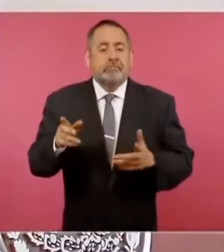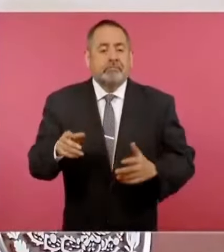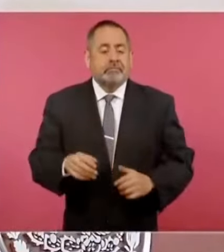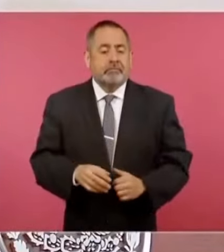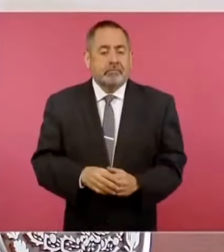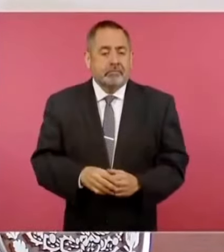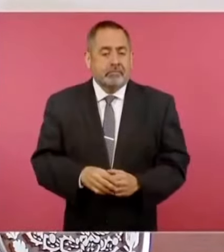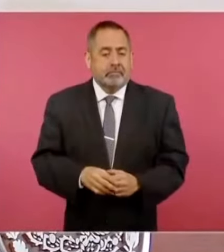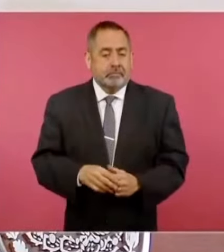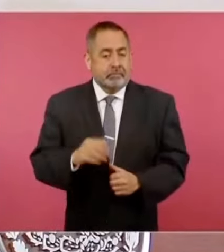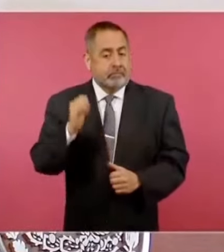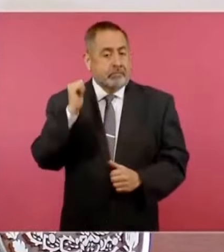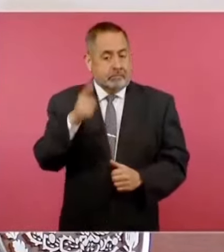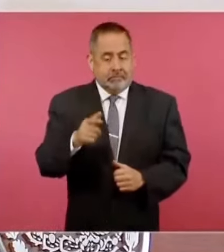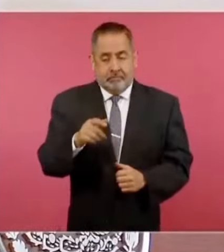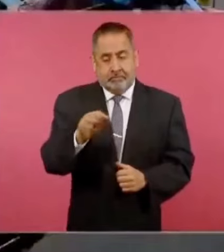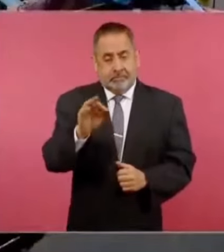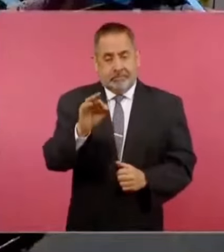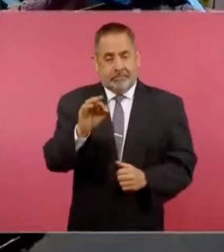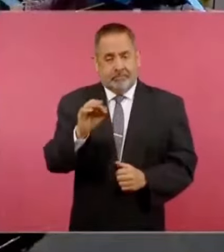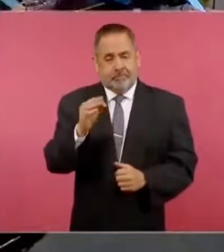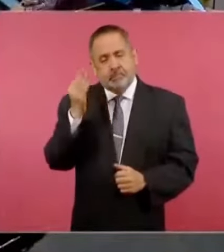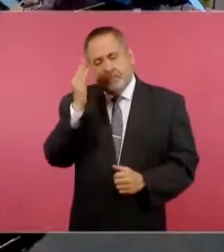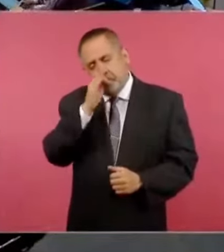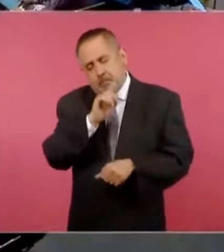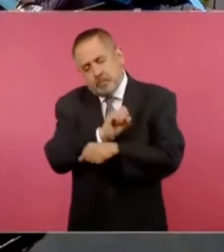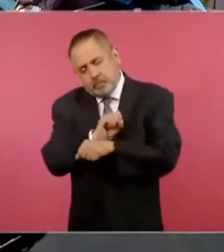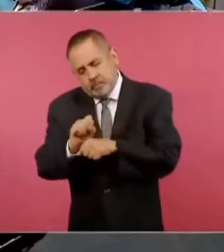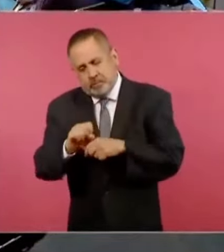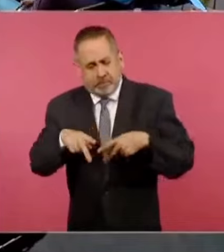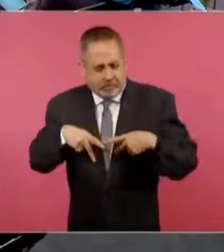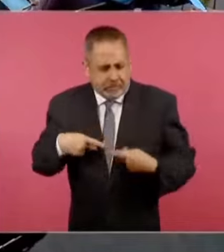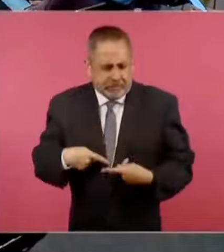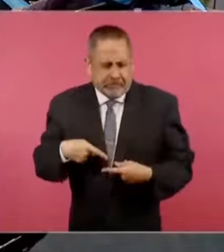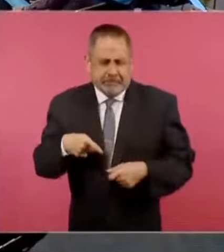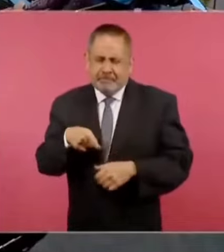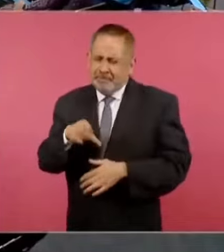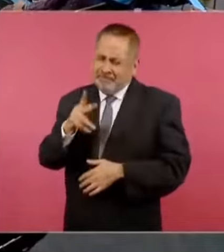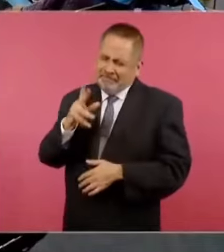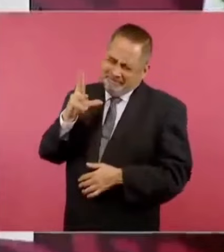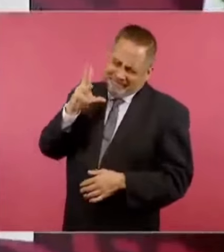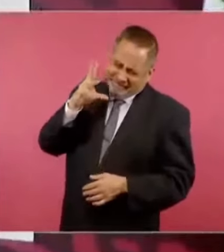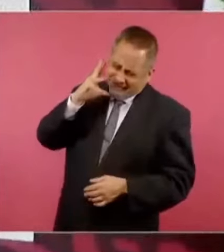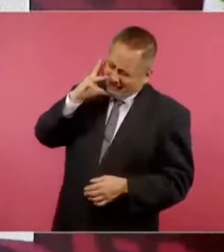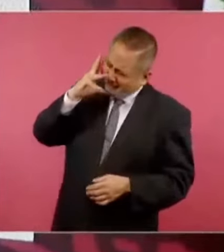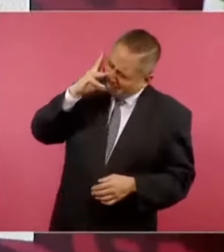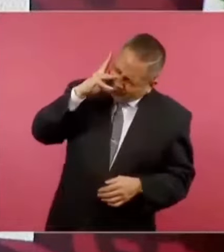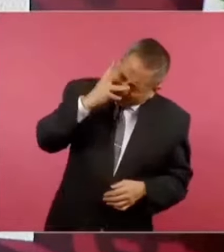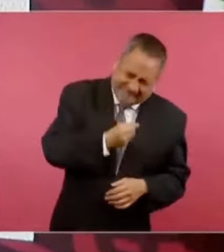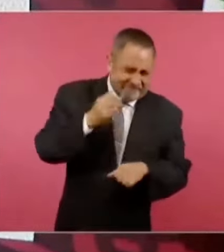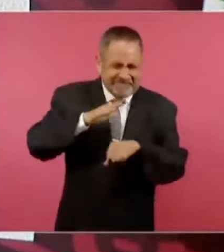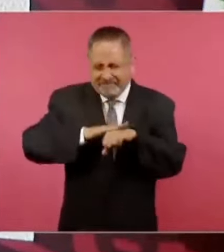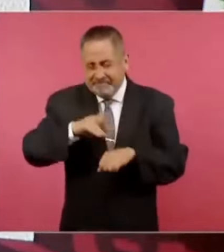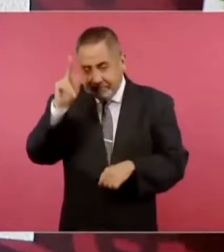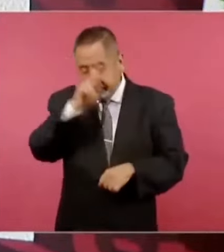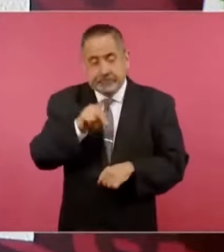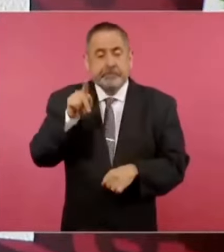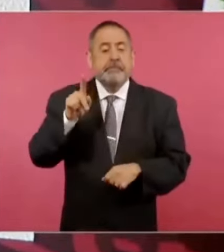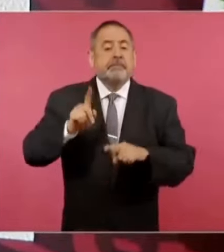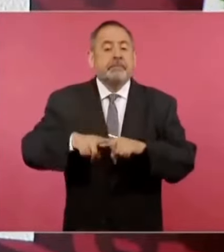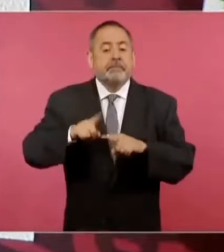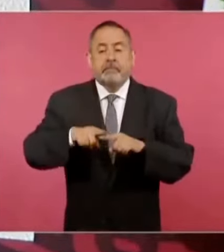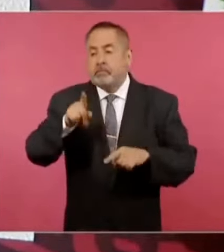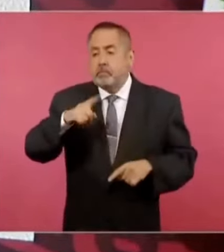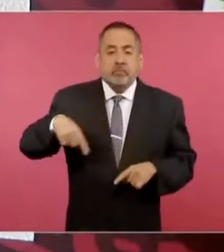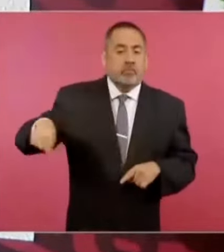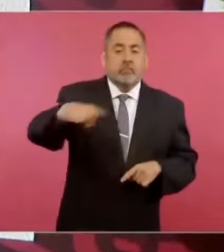hay algo frágil, débil, pero infinitamente precioso que todos